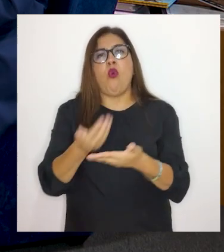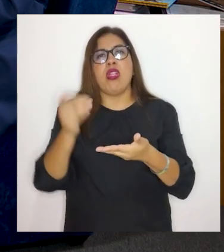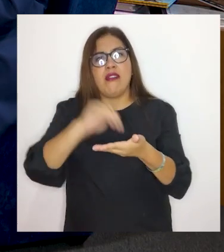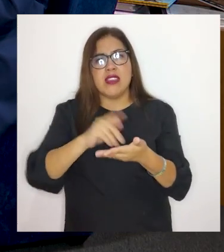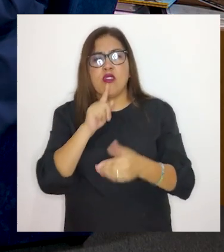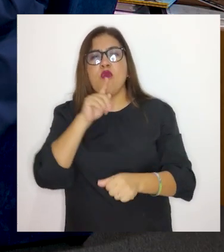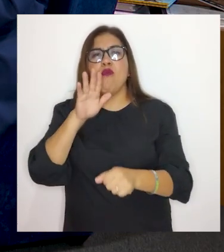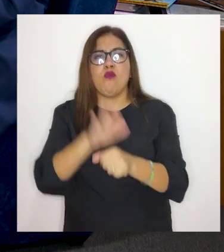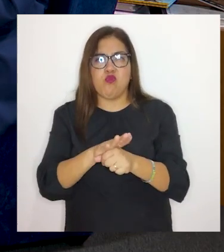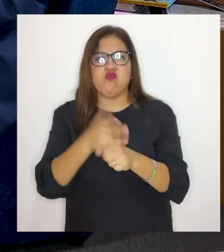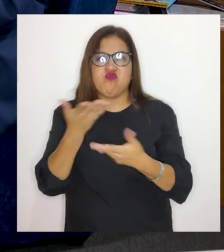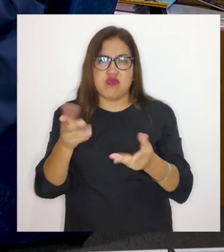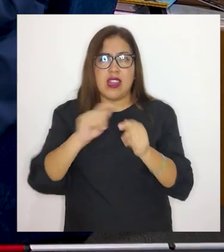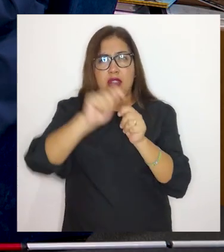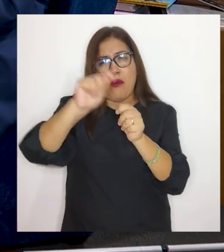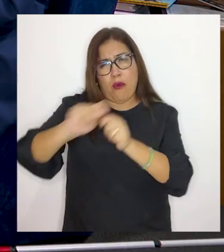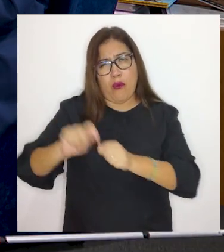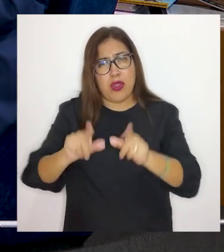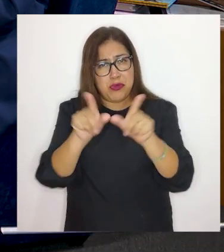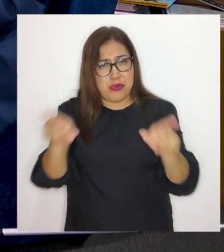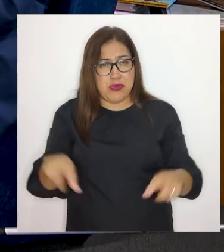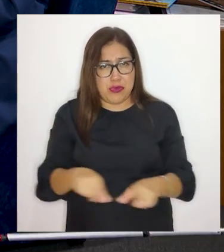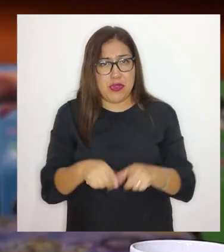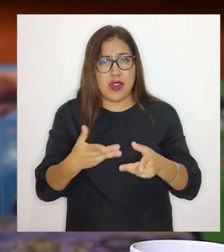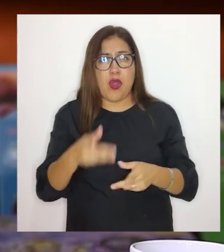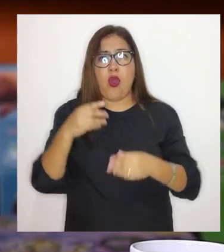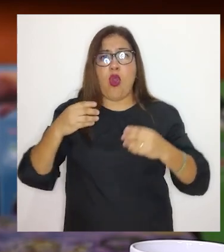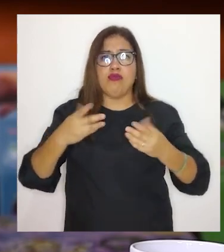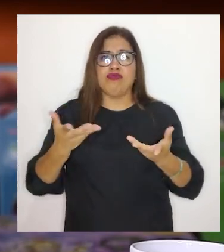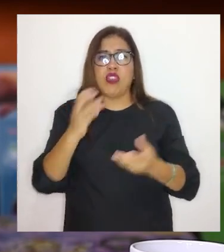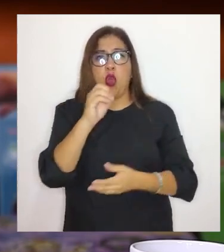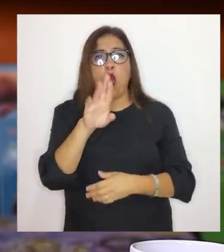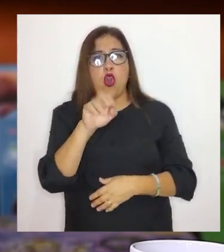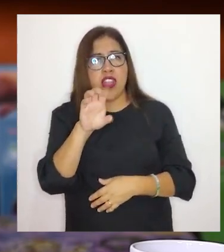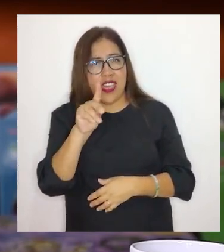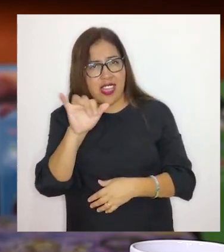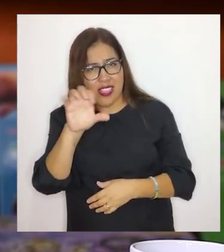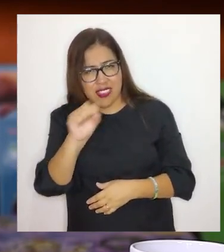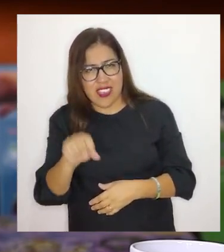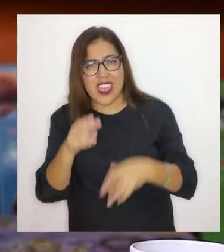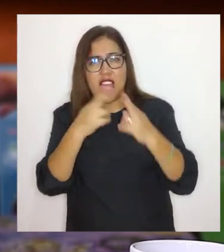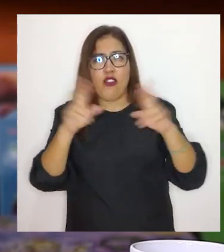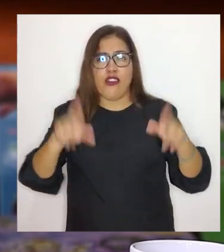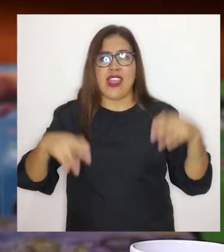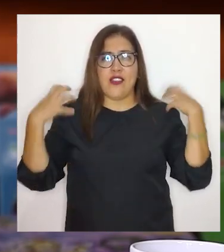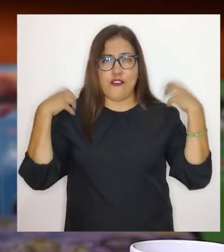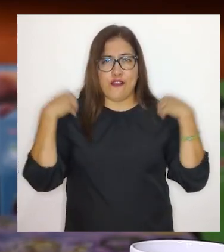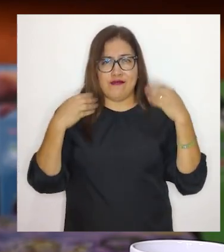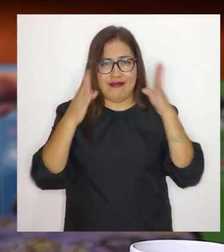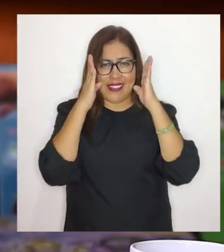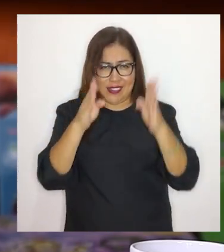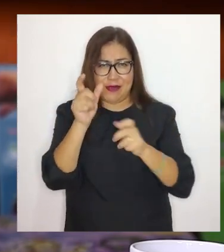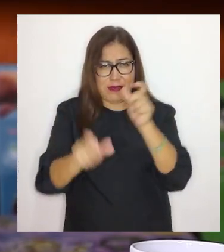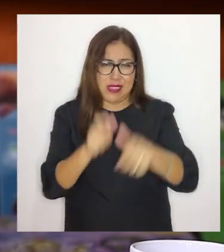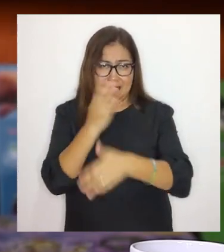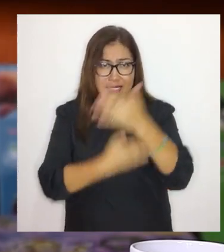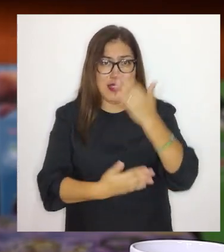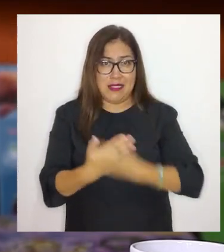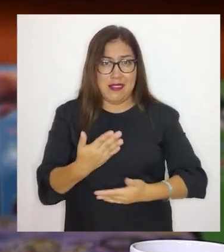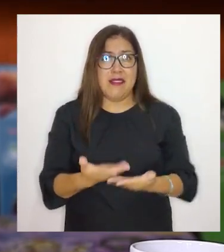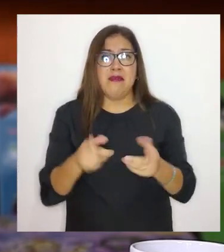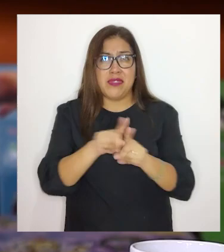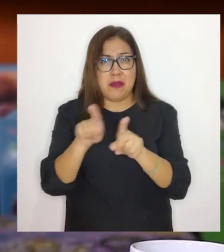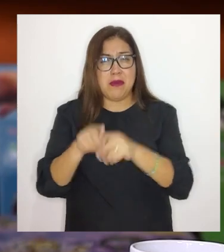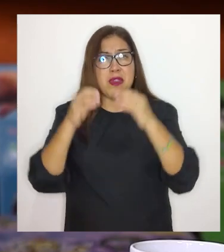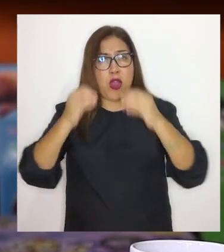compromiso de las instancias locales y regionales con las OREDIs en los gobiernos regionales, oficinas de atención a las personas